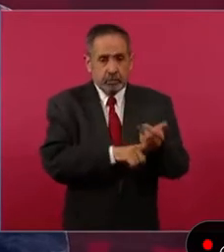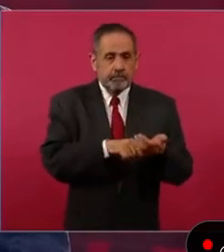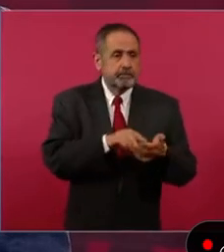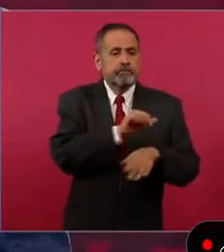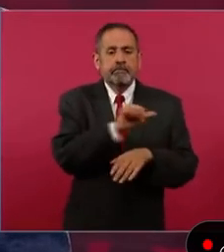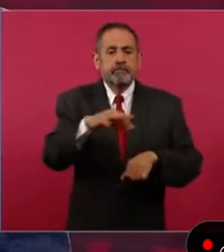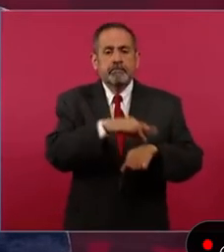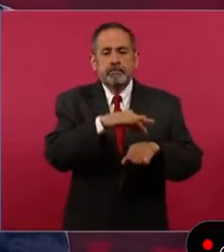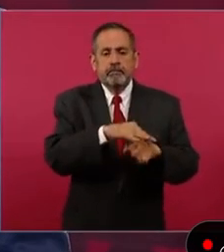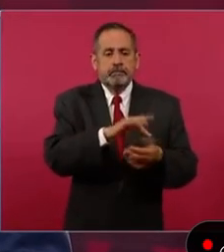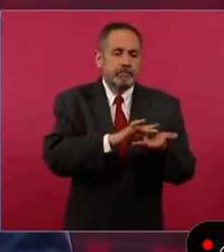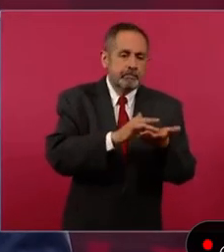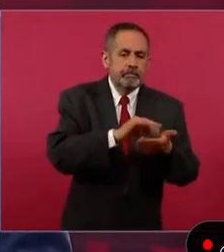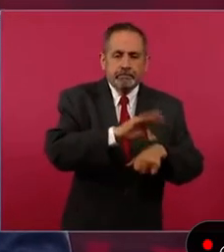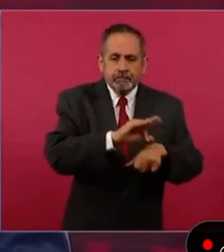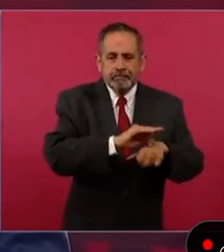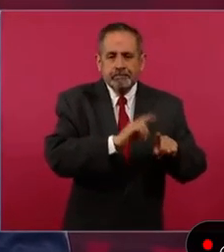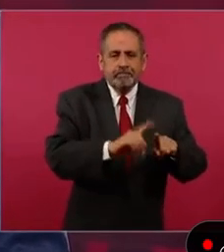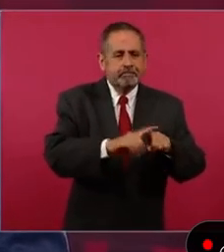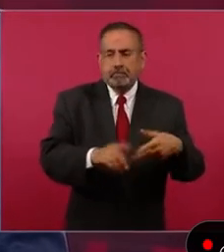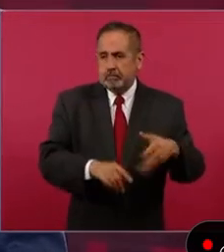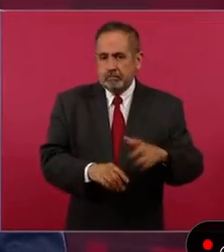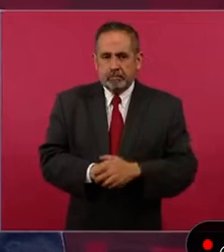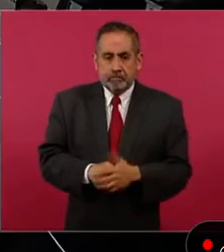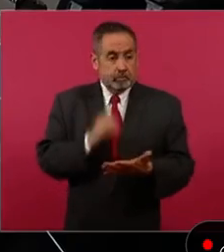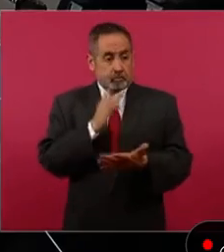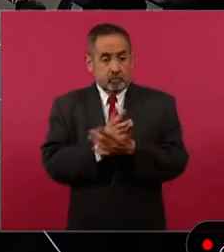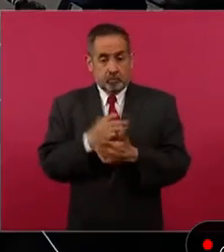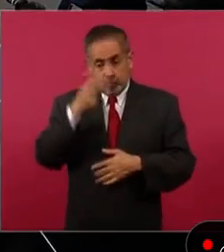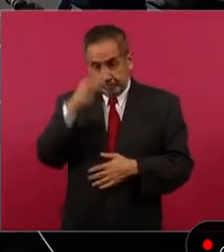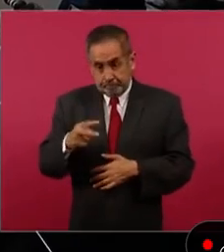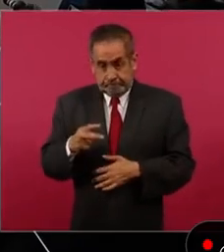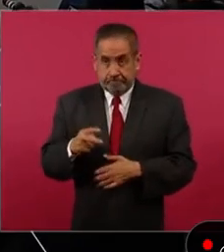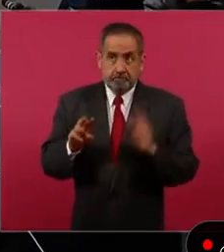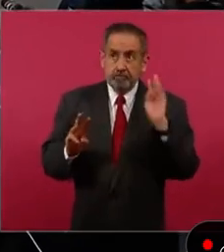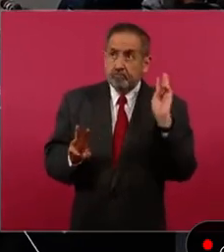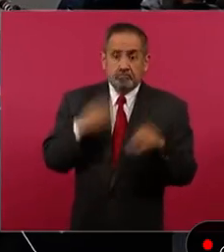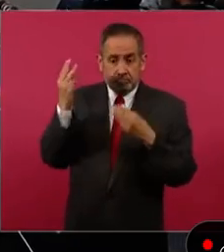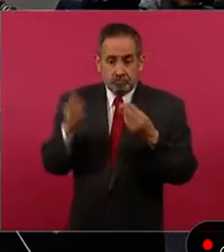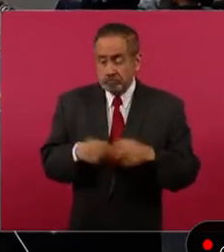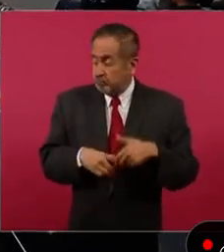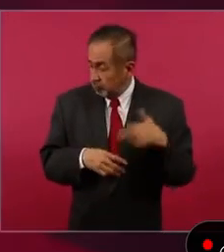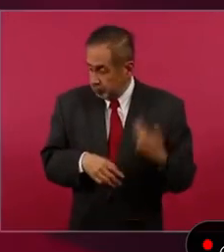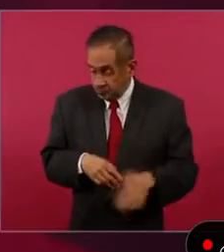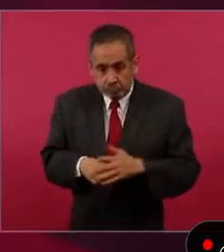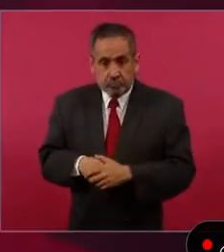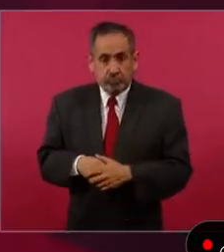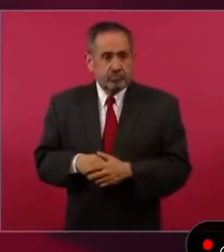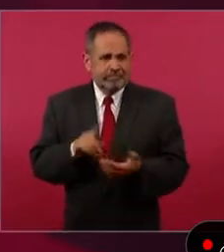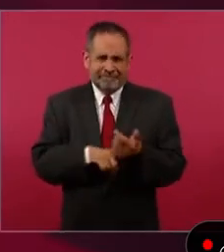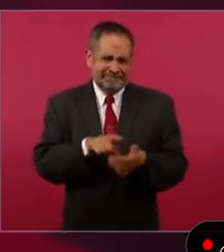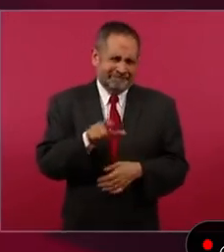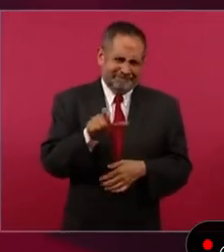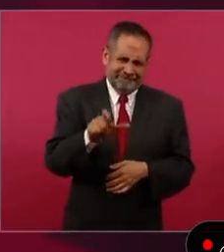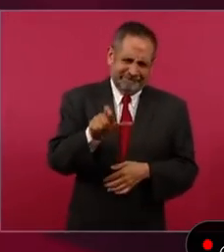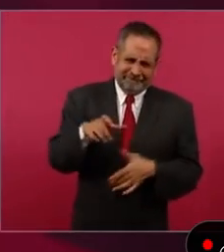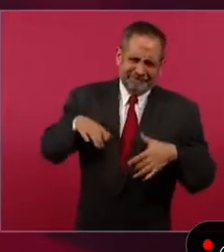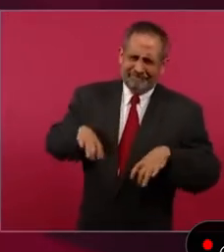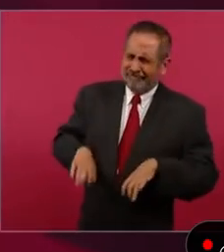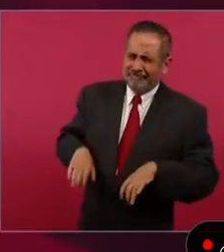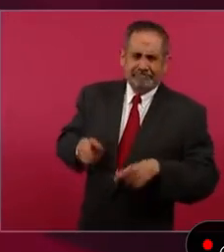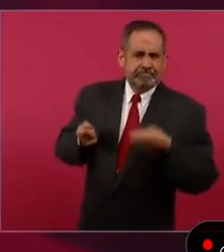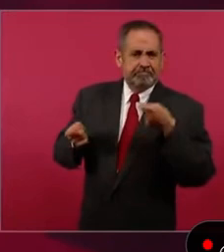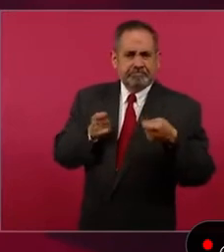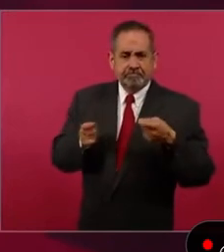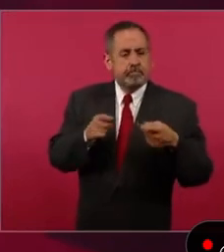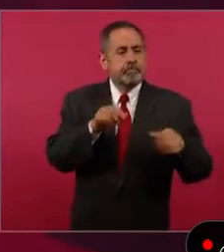sector médico, no sólo en México, en el mundo. Son intereses muy poderosos los de